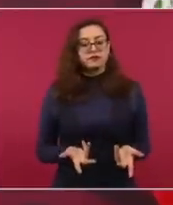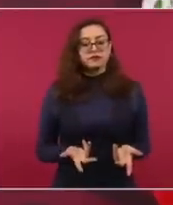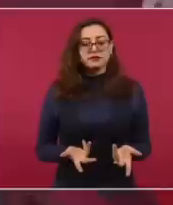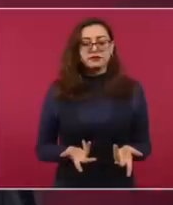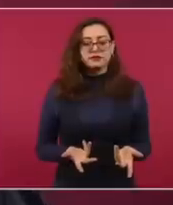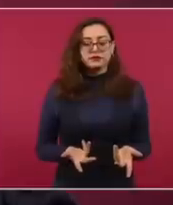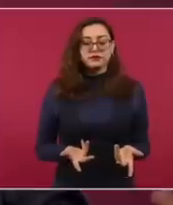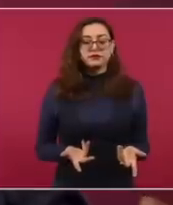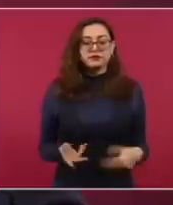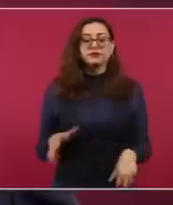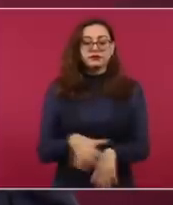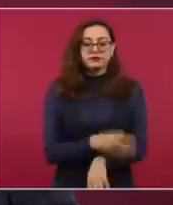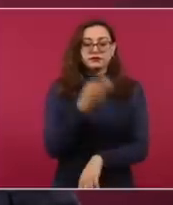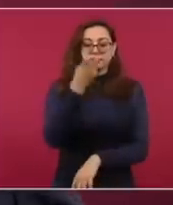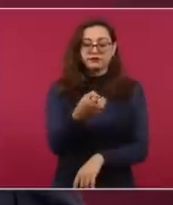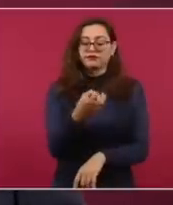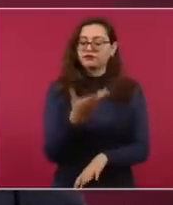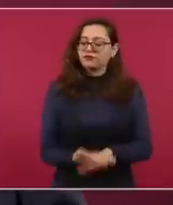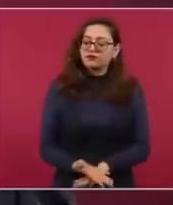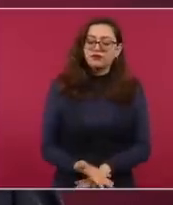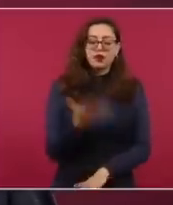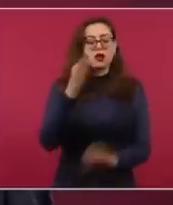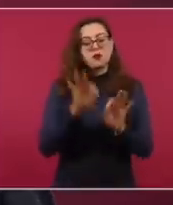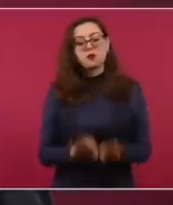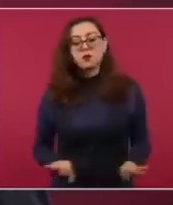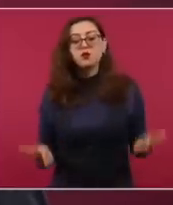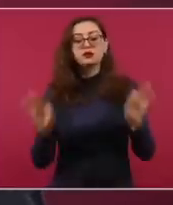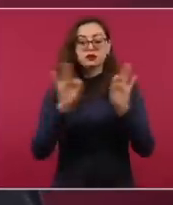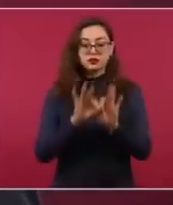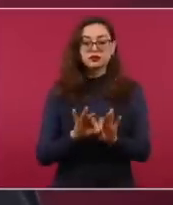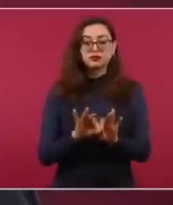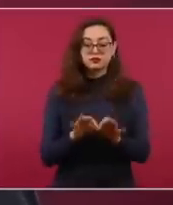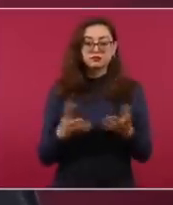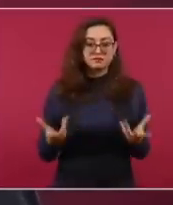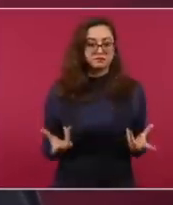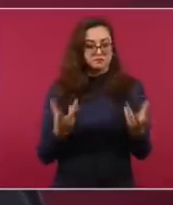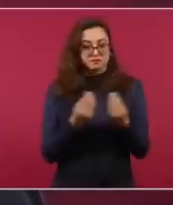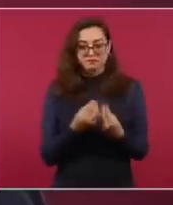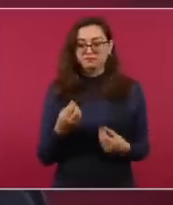Entonces, por eso la importancia de este encuentro.